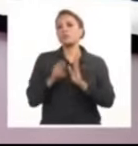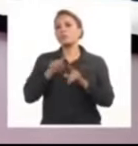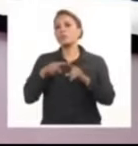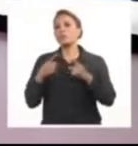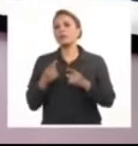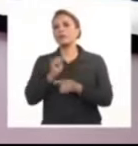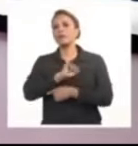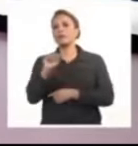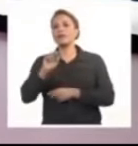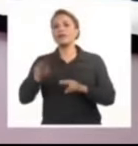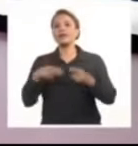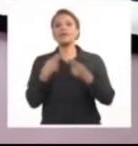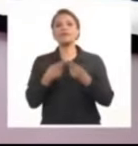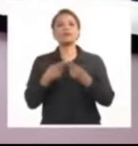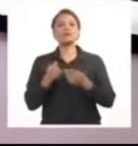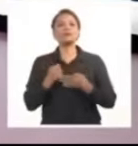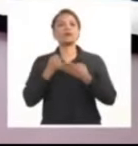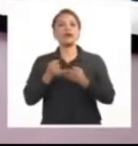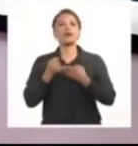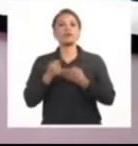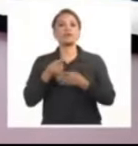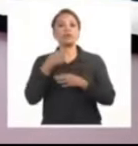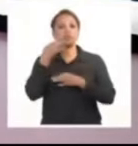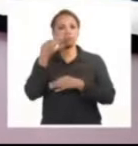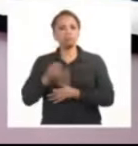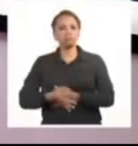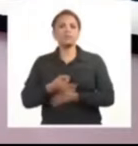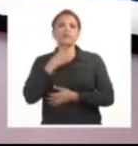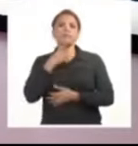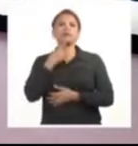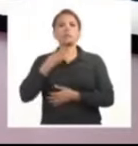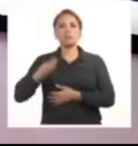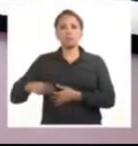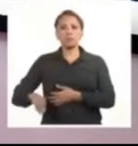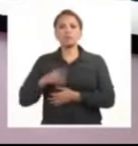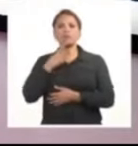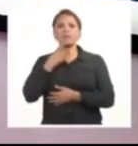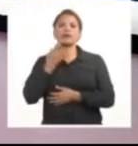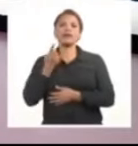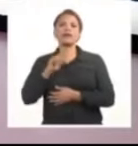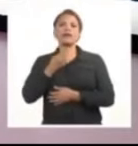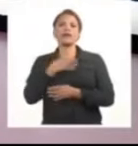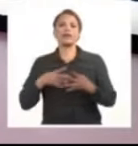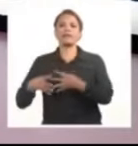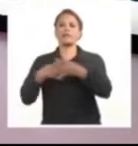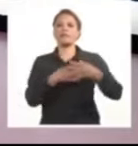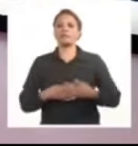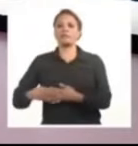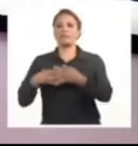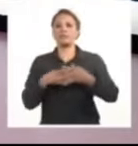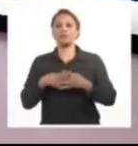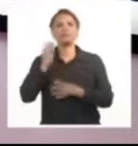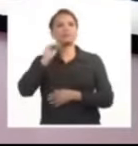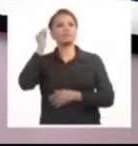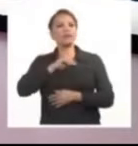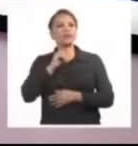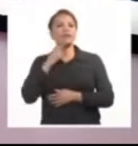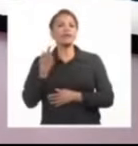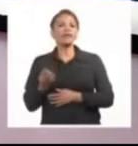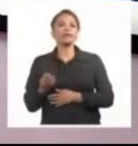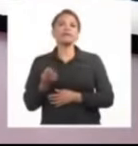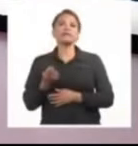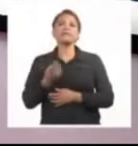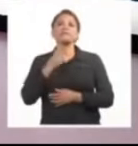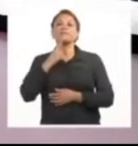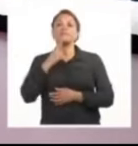un evento sin aportes concretos pero provechoso para la imagen del imperialismo se conocen las intensas gestiones de alto